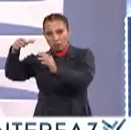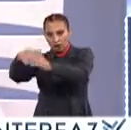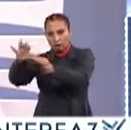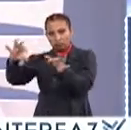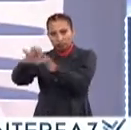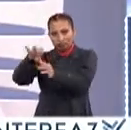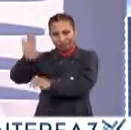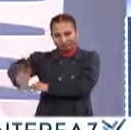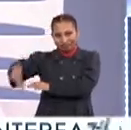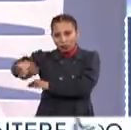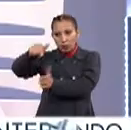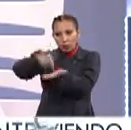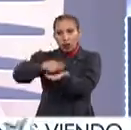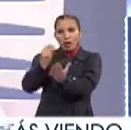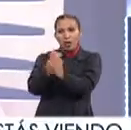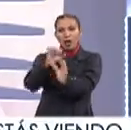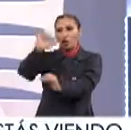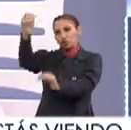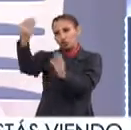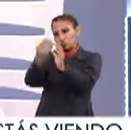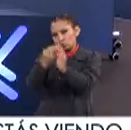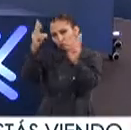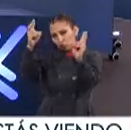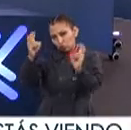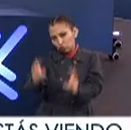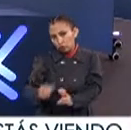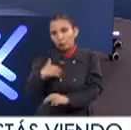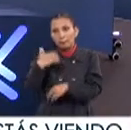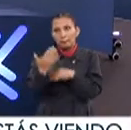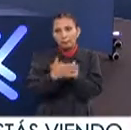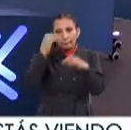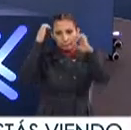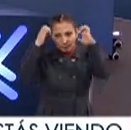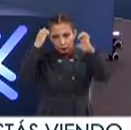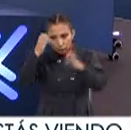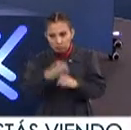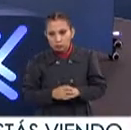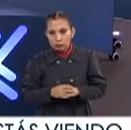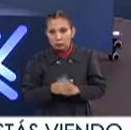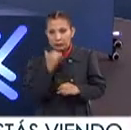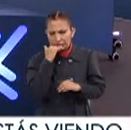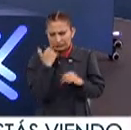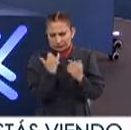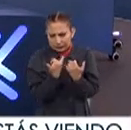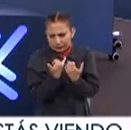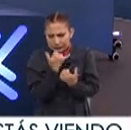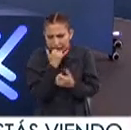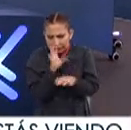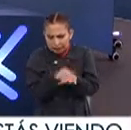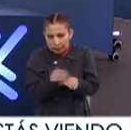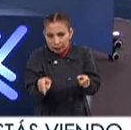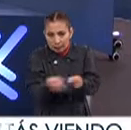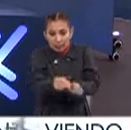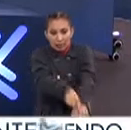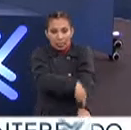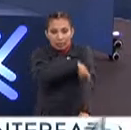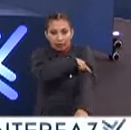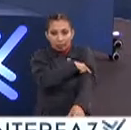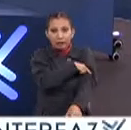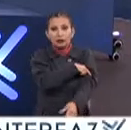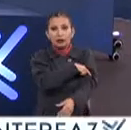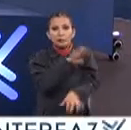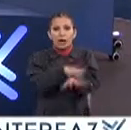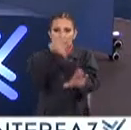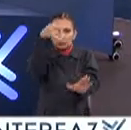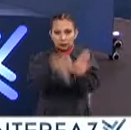Muy buena alianza con ellos Estamos impartiendo Otros cursos Vamos a tener exposiciones Permítenos Para poder ampliar Sobre este interesante tema También